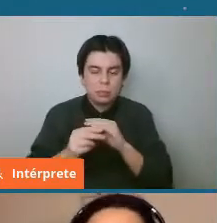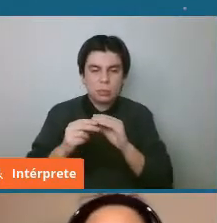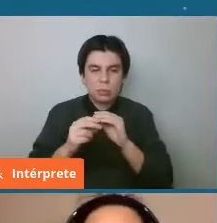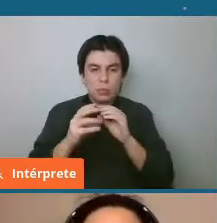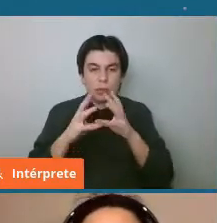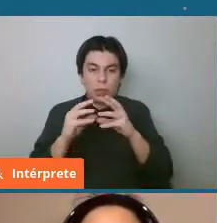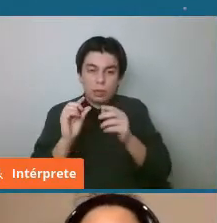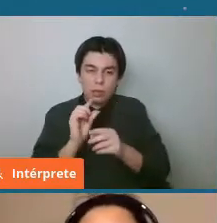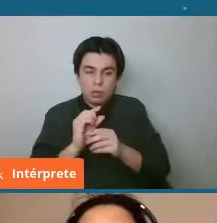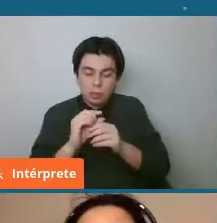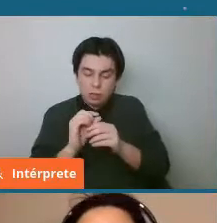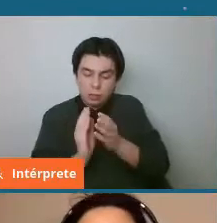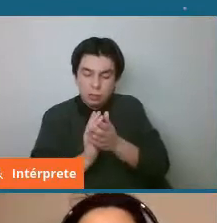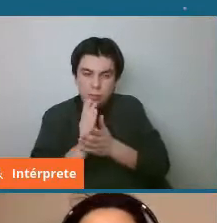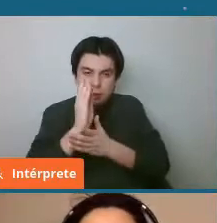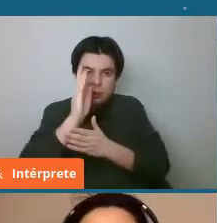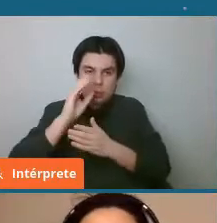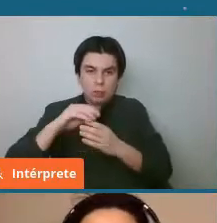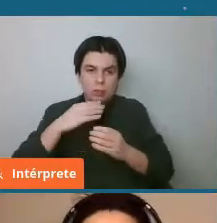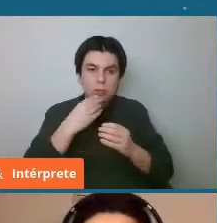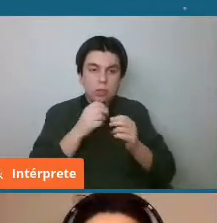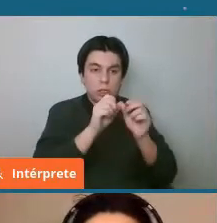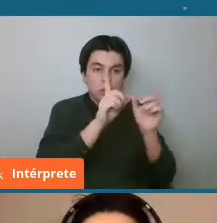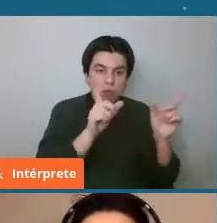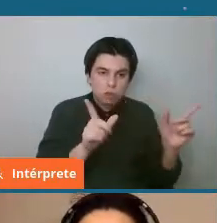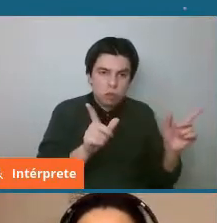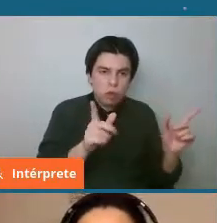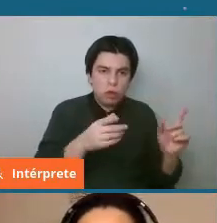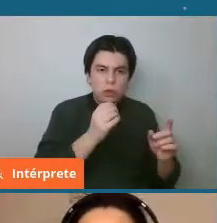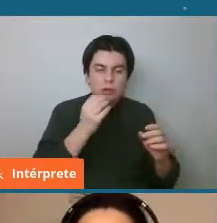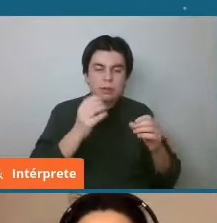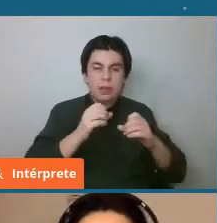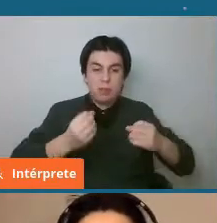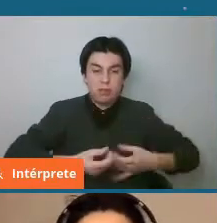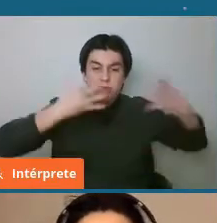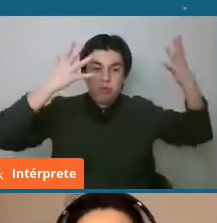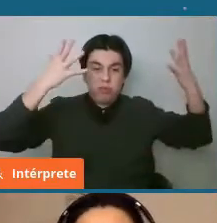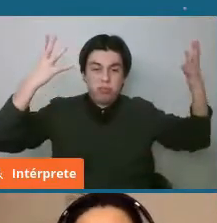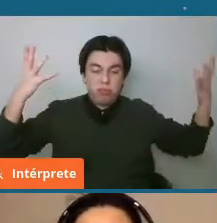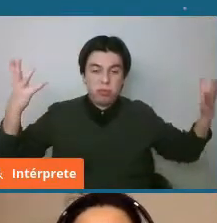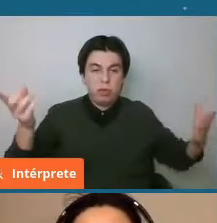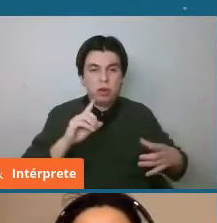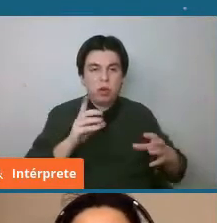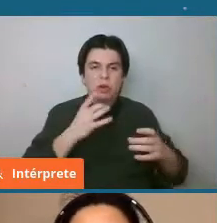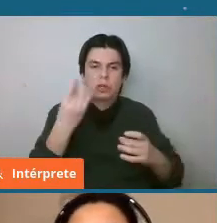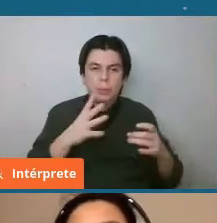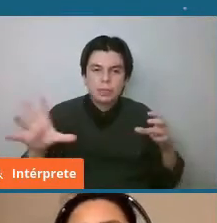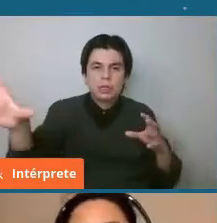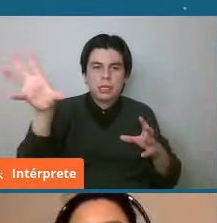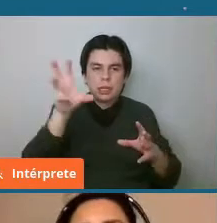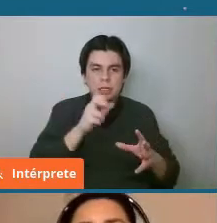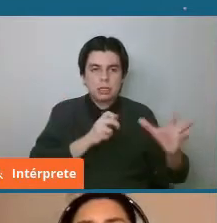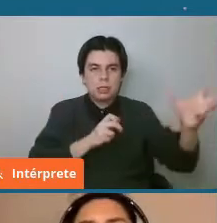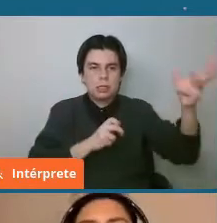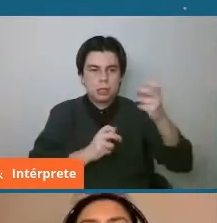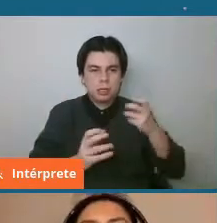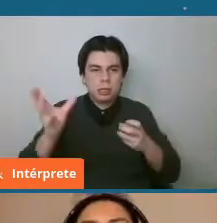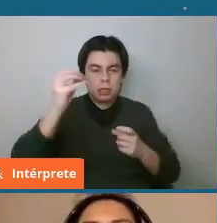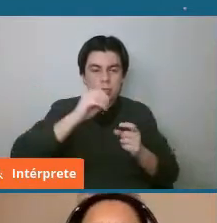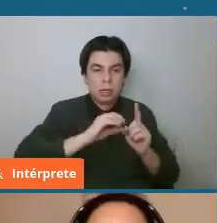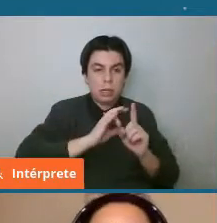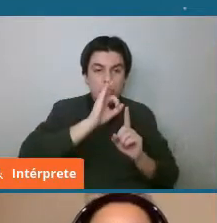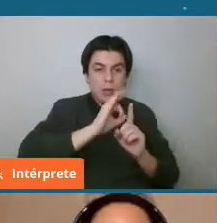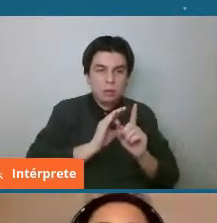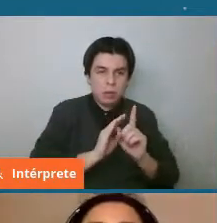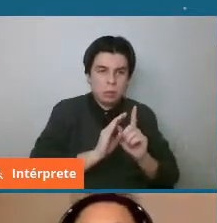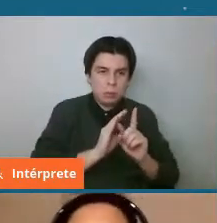Mientras el sol todavía no se enciende sino que está todavía aglomerando material y además subiendo su temperatura